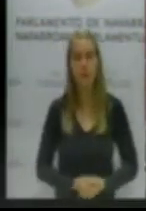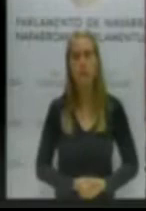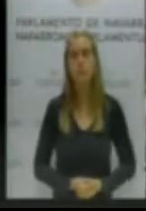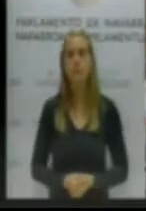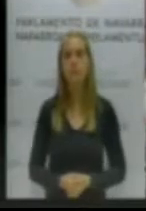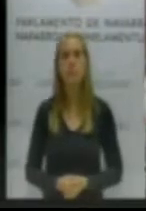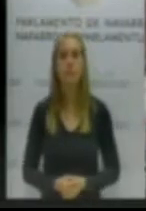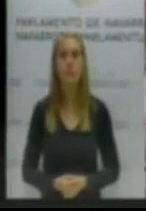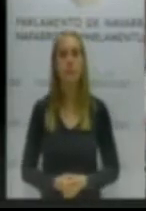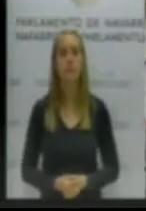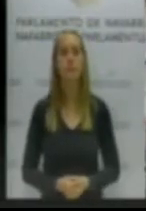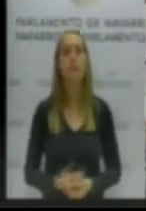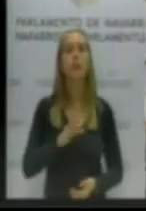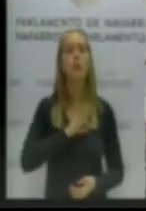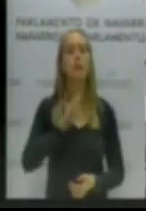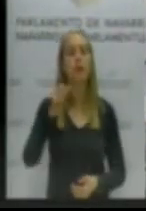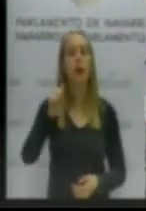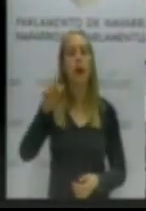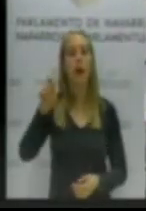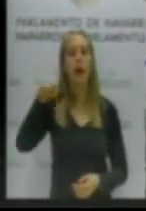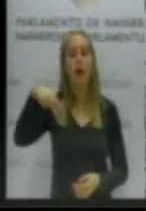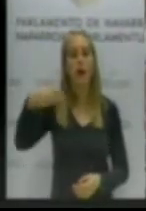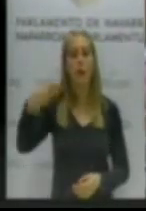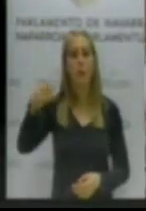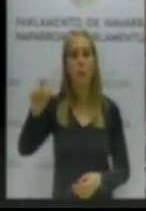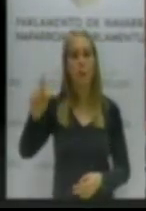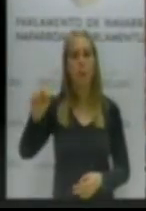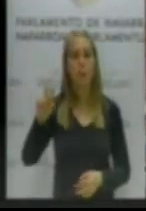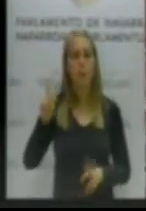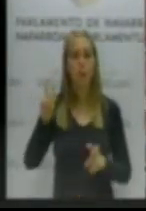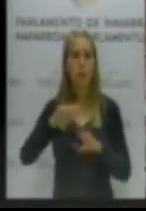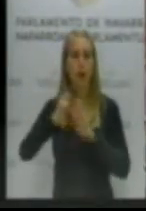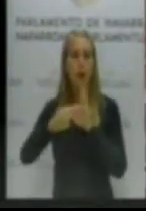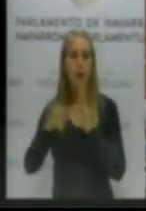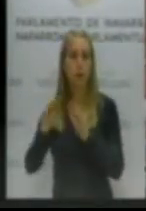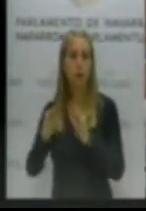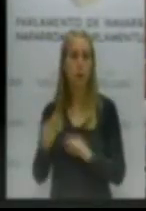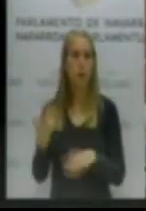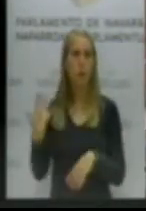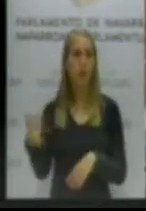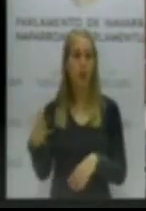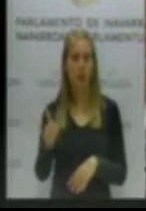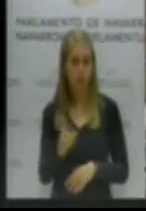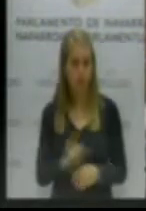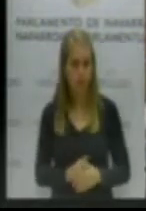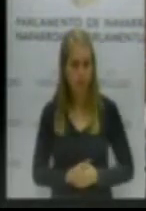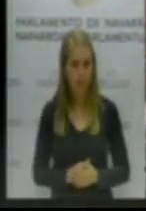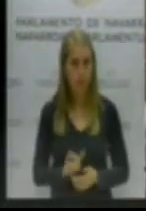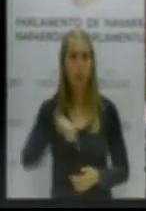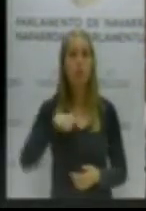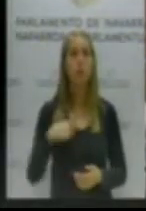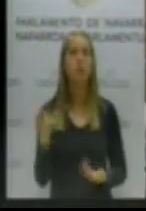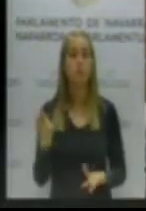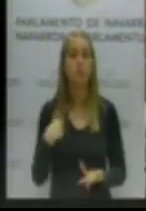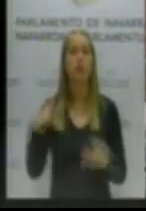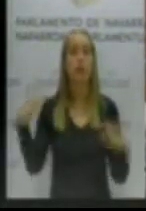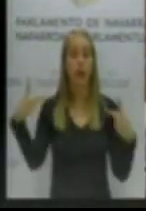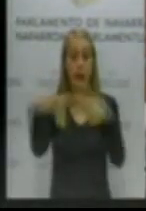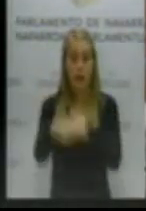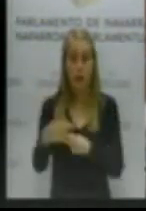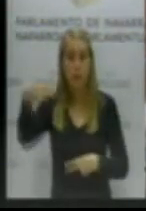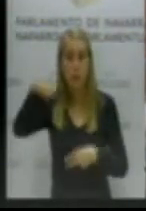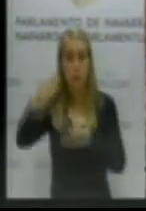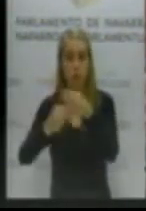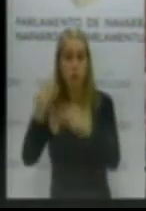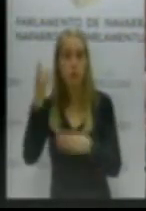No hemos venido aquí señor Aramburu para desprestigiar su ley. No vamos a perder el tiempo en eso. Lo que hemos venido es para revertir el recorte que ustedes han hecho a las